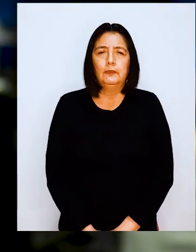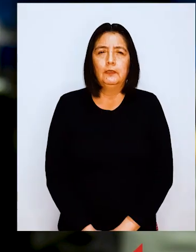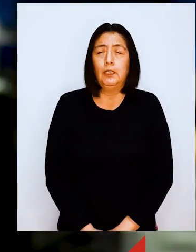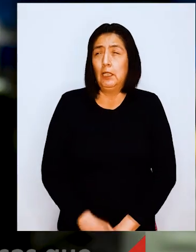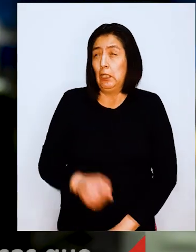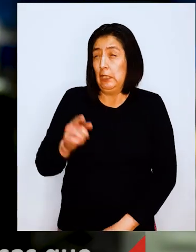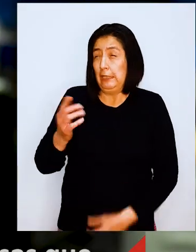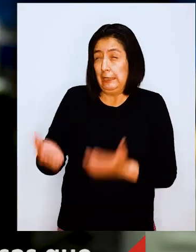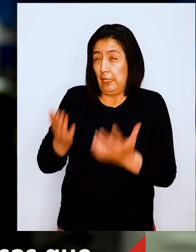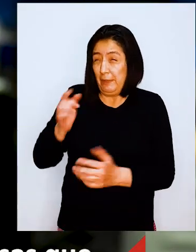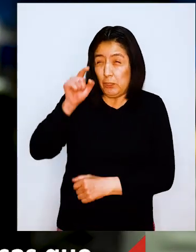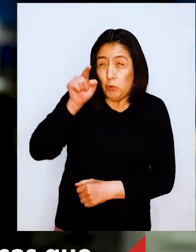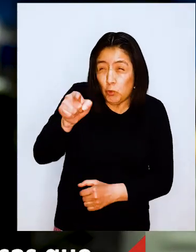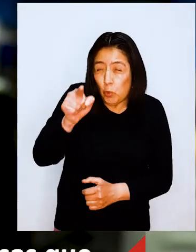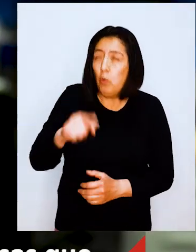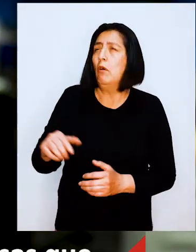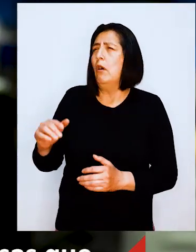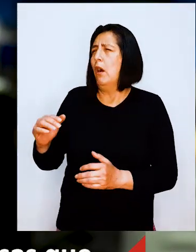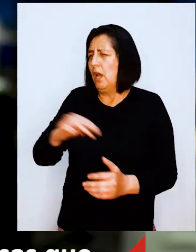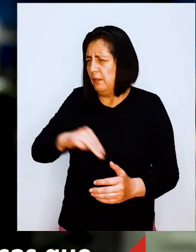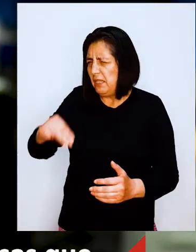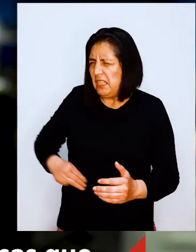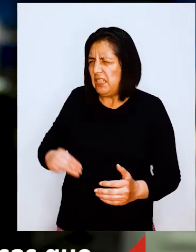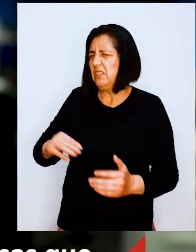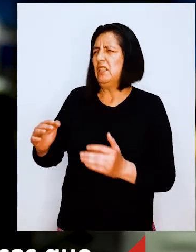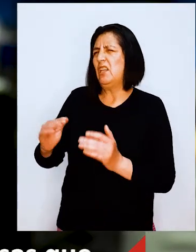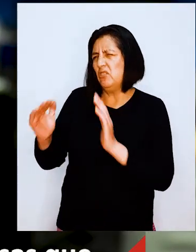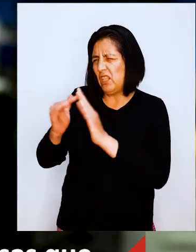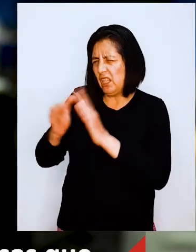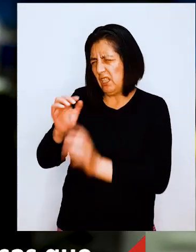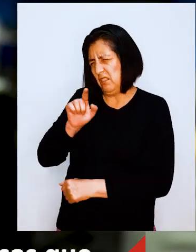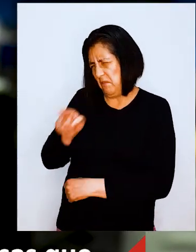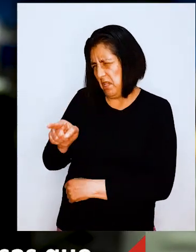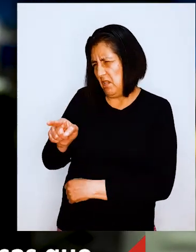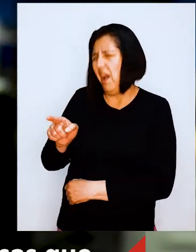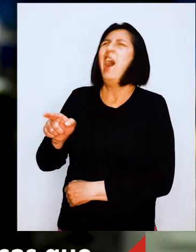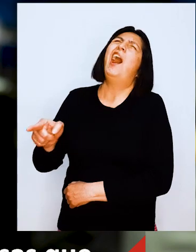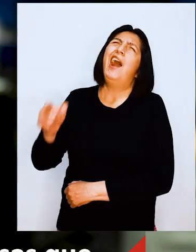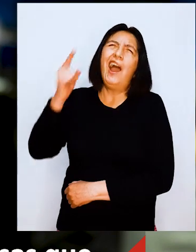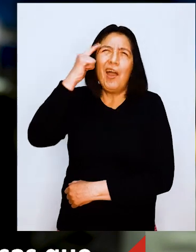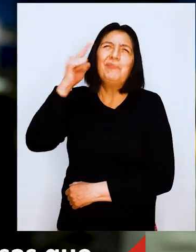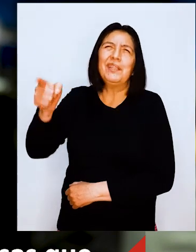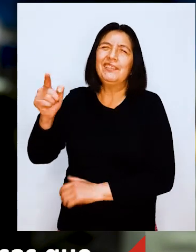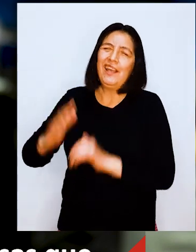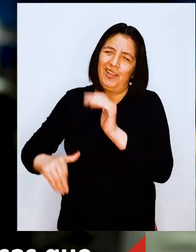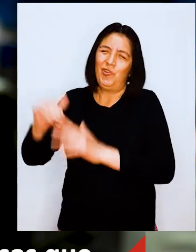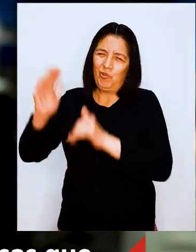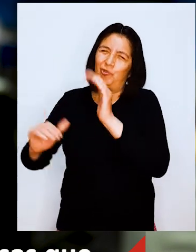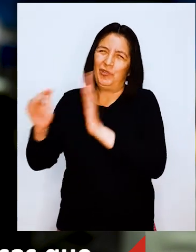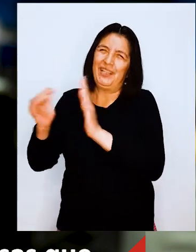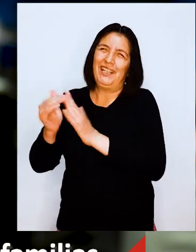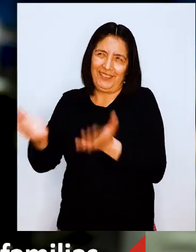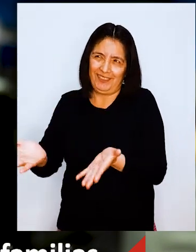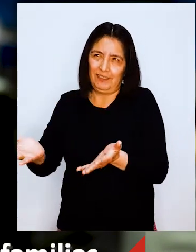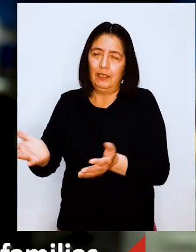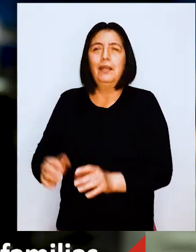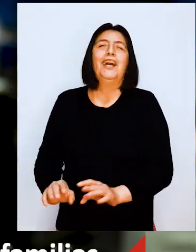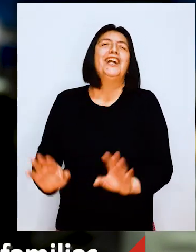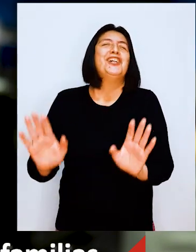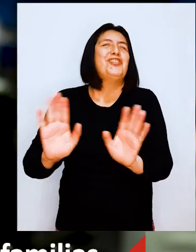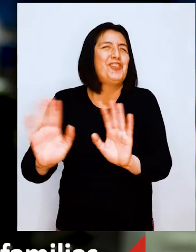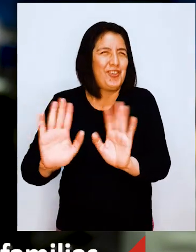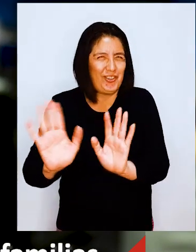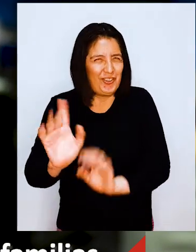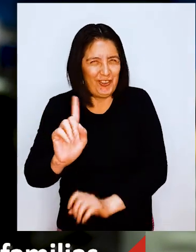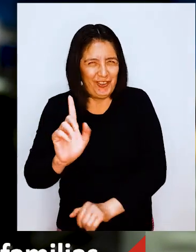Si has escuchado hablar de nosotros, seguro piensas que el Ministerio de Vivienda se dedica a construir casas. Esto